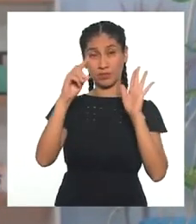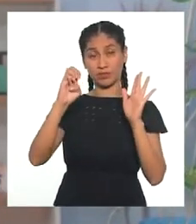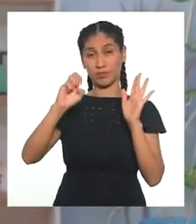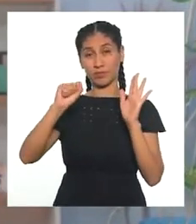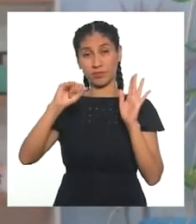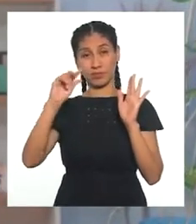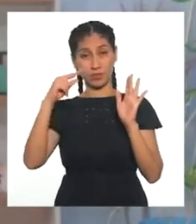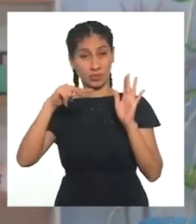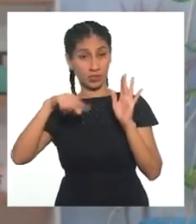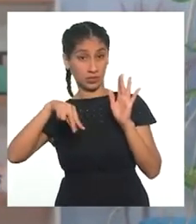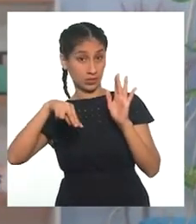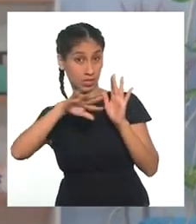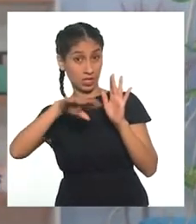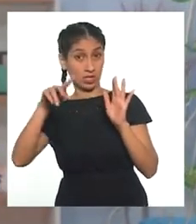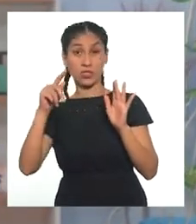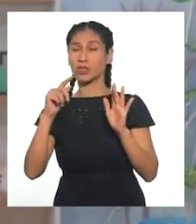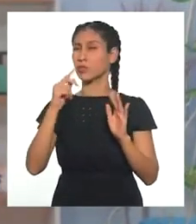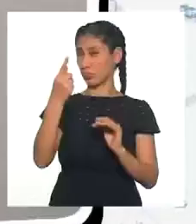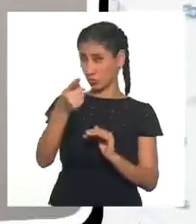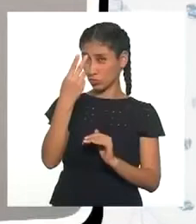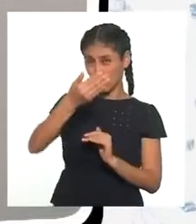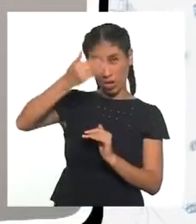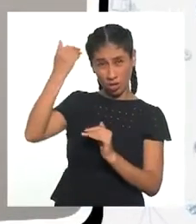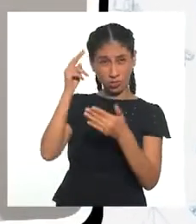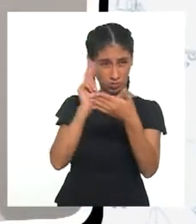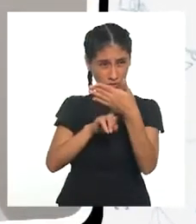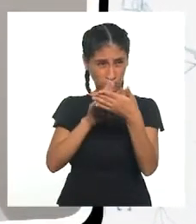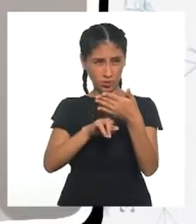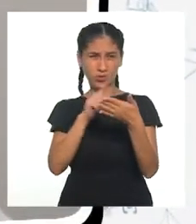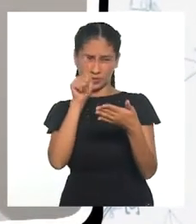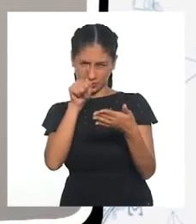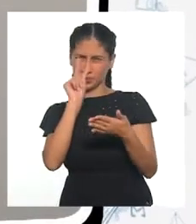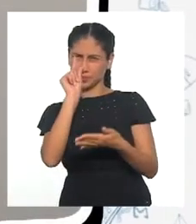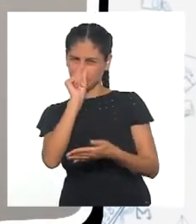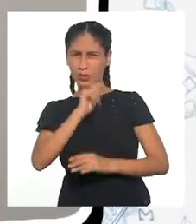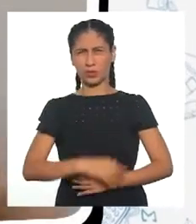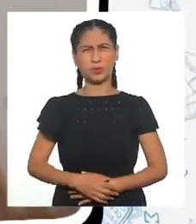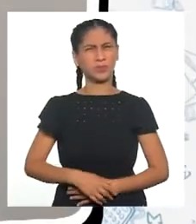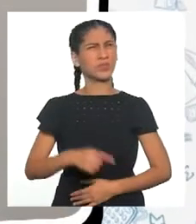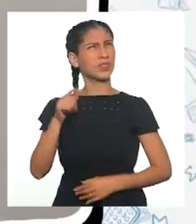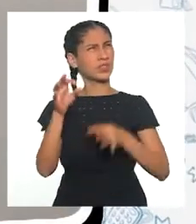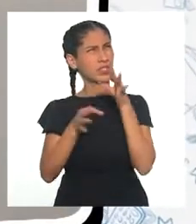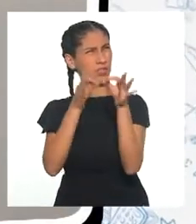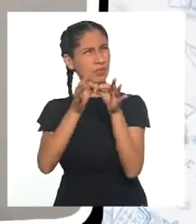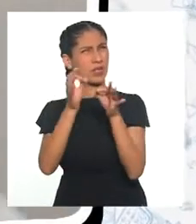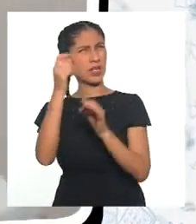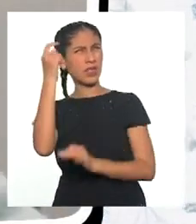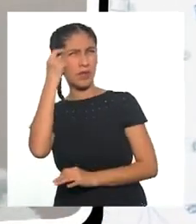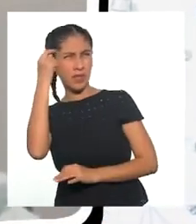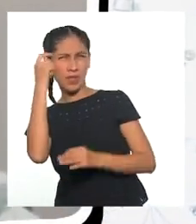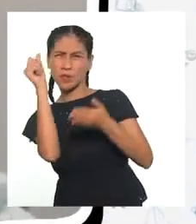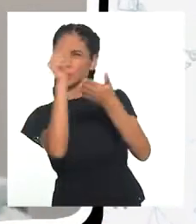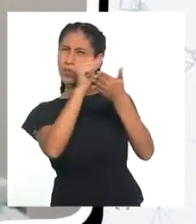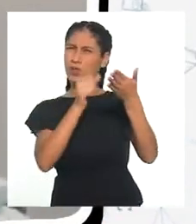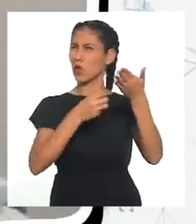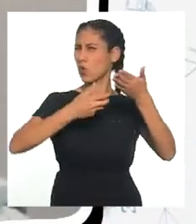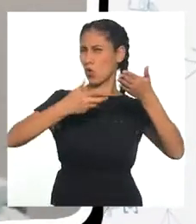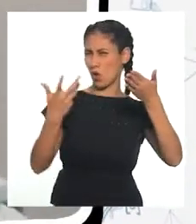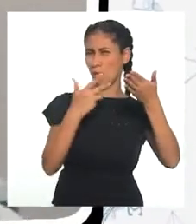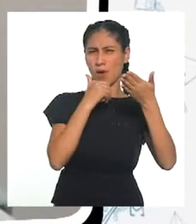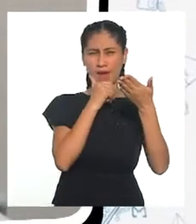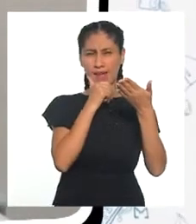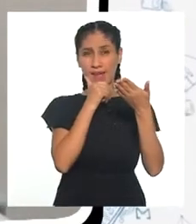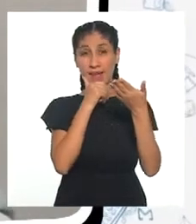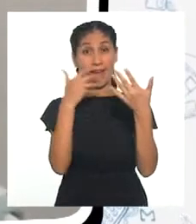¿Alguna vez has oído hablar de este término? Sí, conozco un poco. Es acerca del pensamiento de diseño, el cual es una